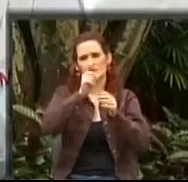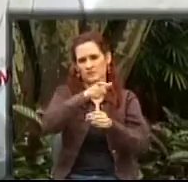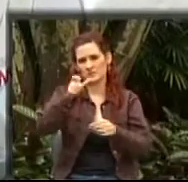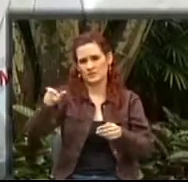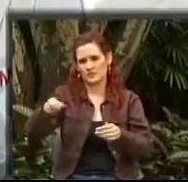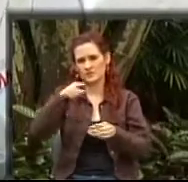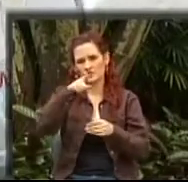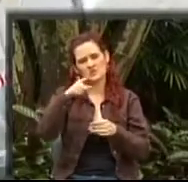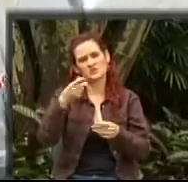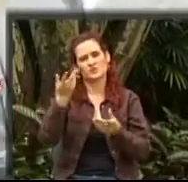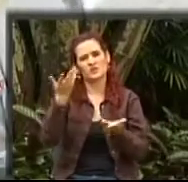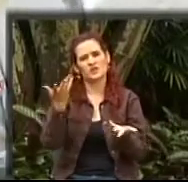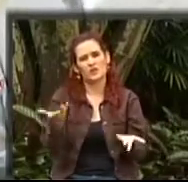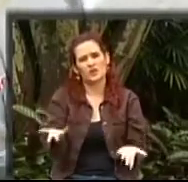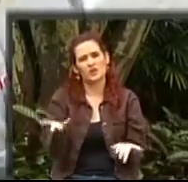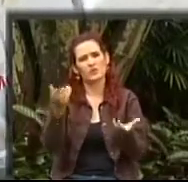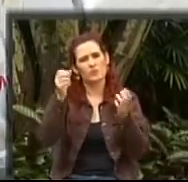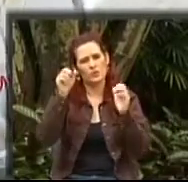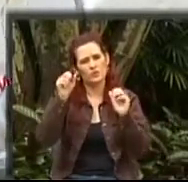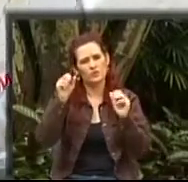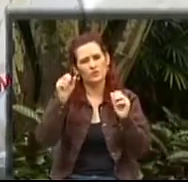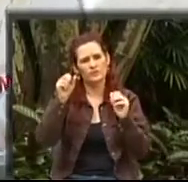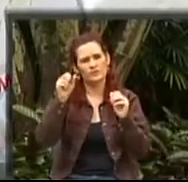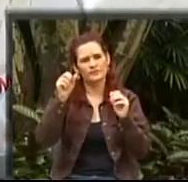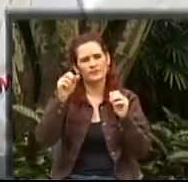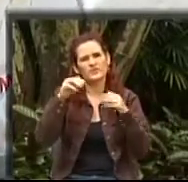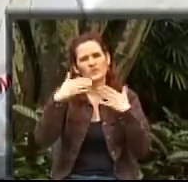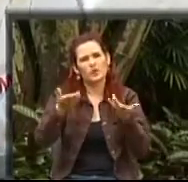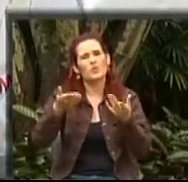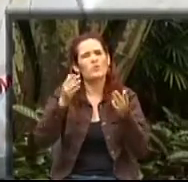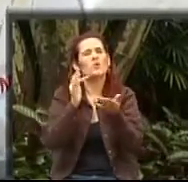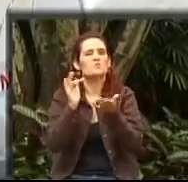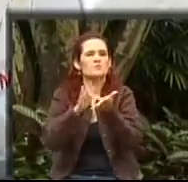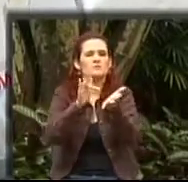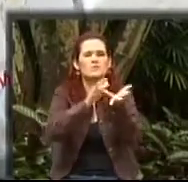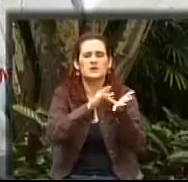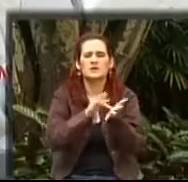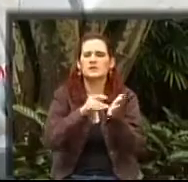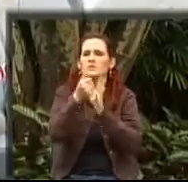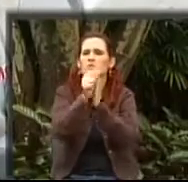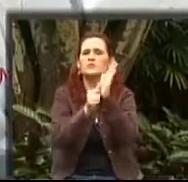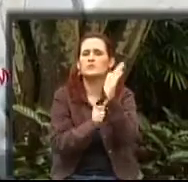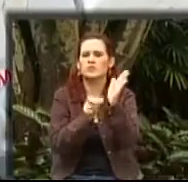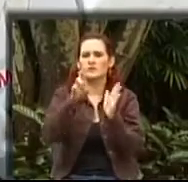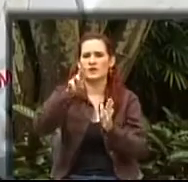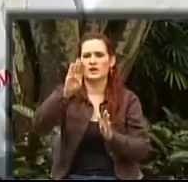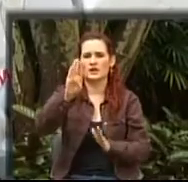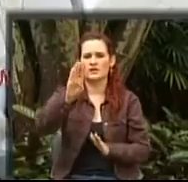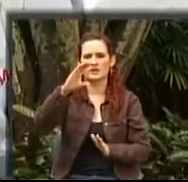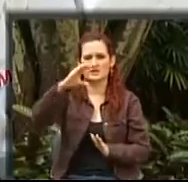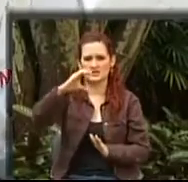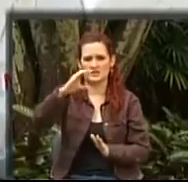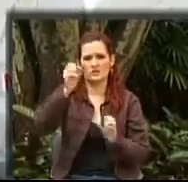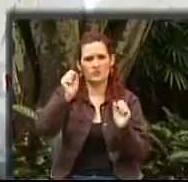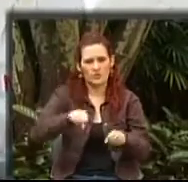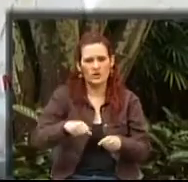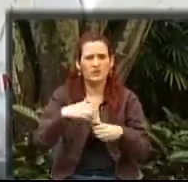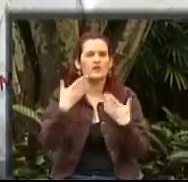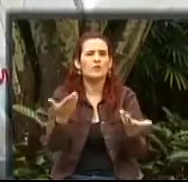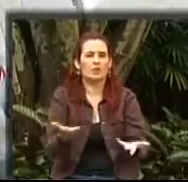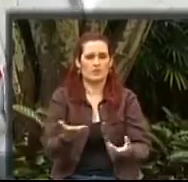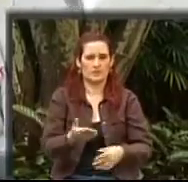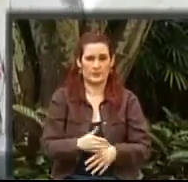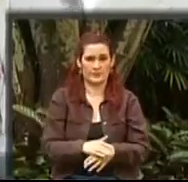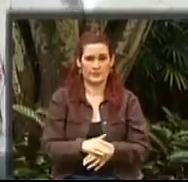nos ven cómo pueden hacer parte de este programa y de qué manera están interesados